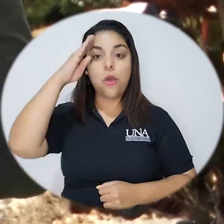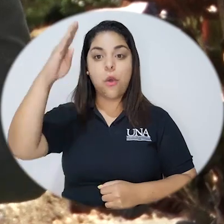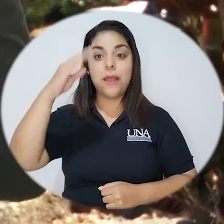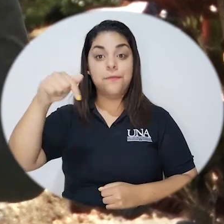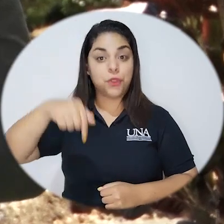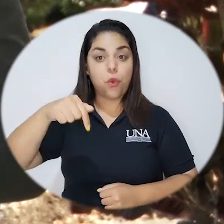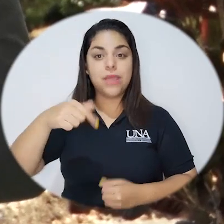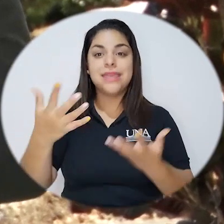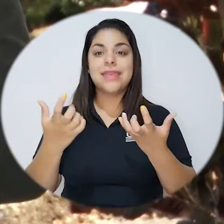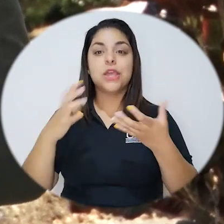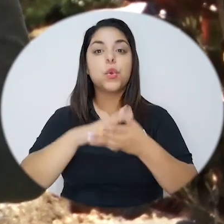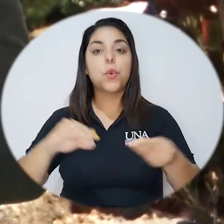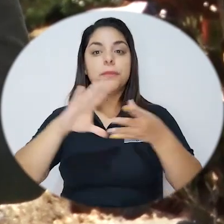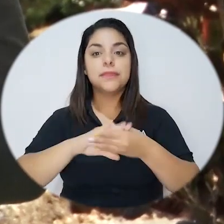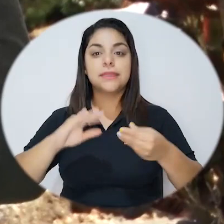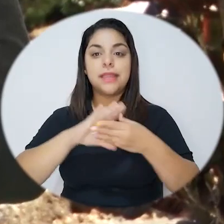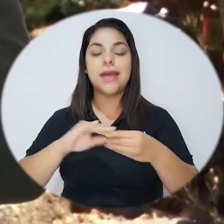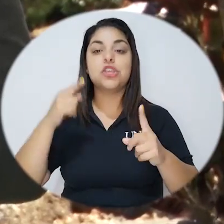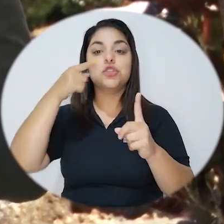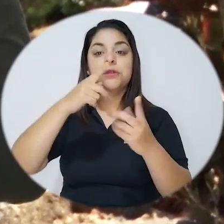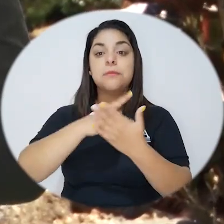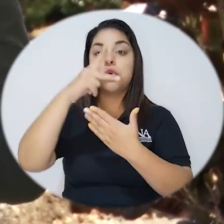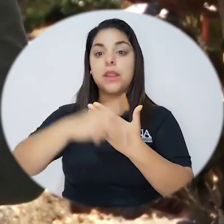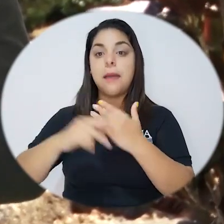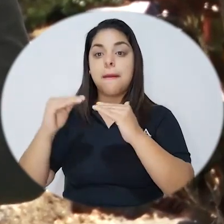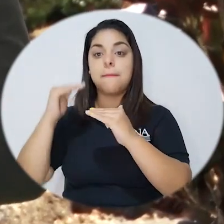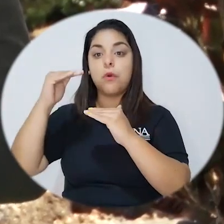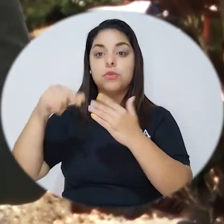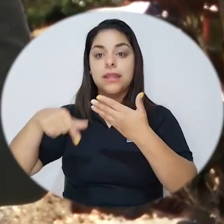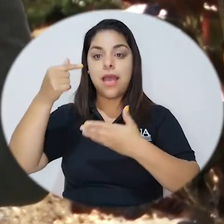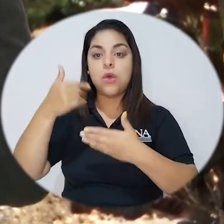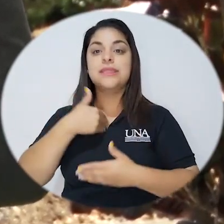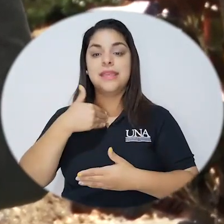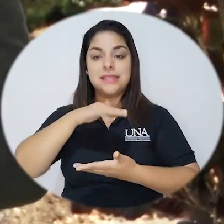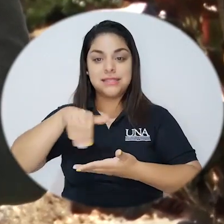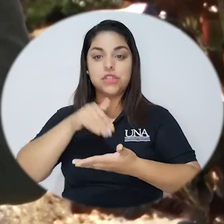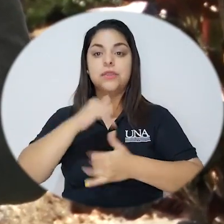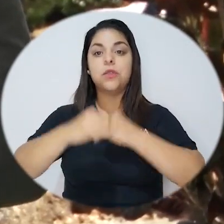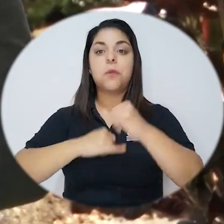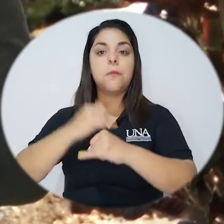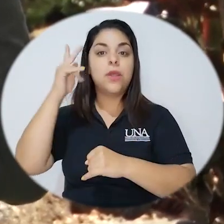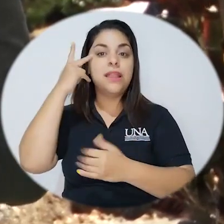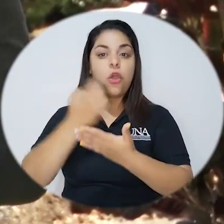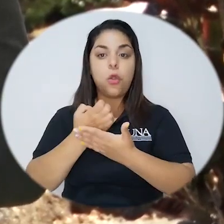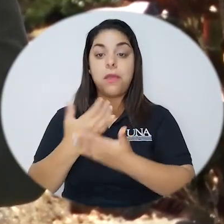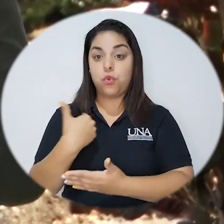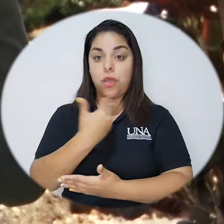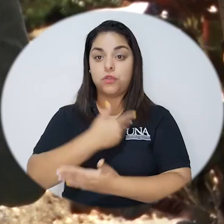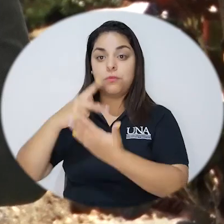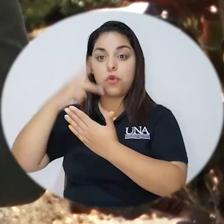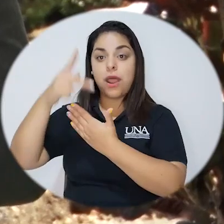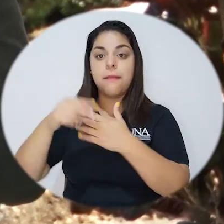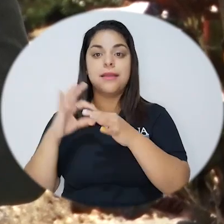Hola, el día de hoy quiero comentarles sobre los programas de posgrado con que cuenta el Centro Internacional en Política Económica. Nuestros programas